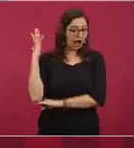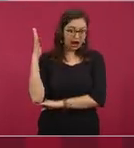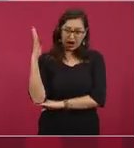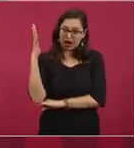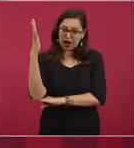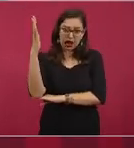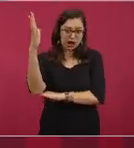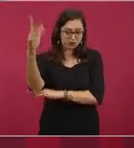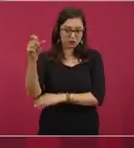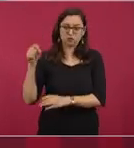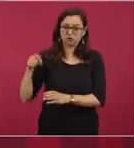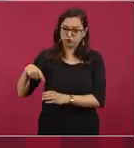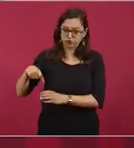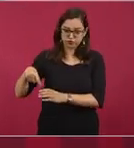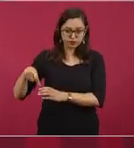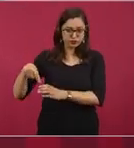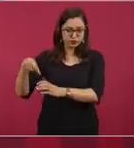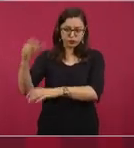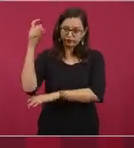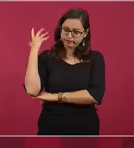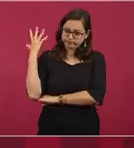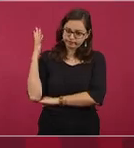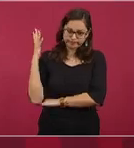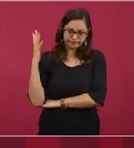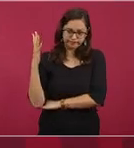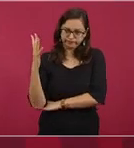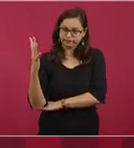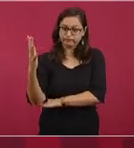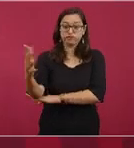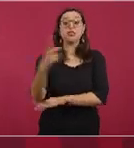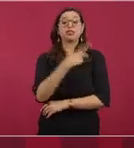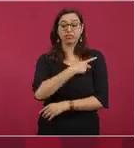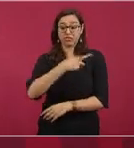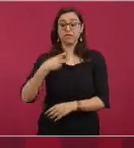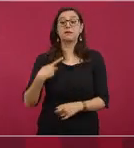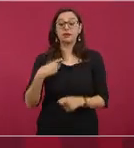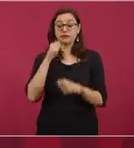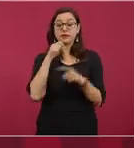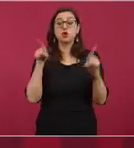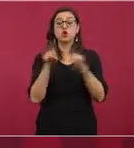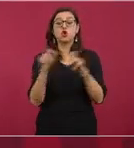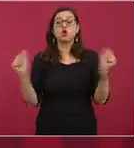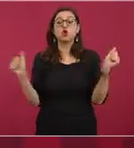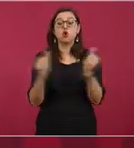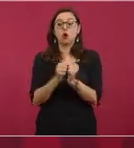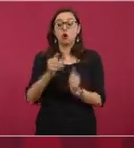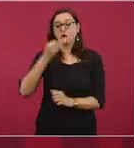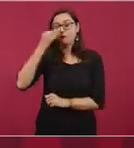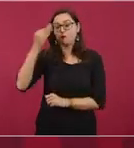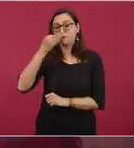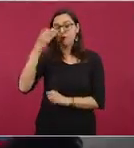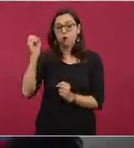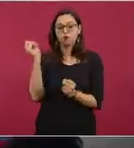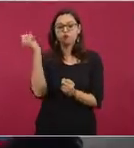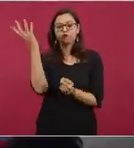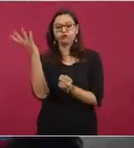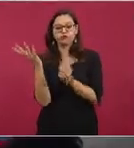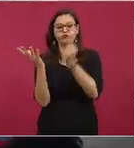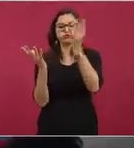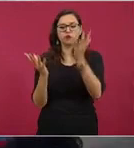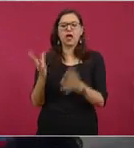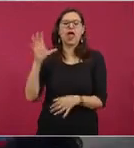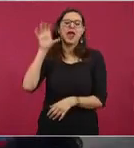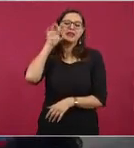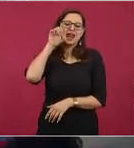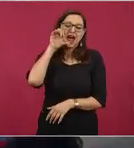que dan flor, como el Guayacán, el